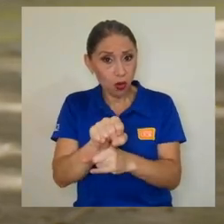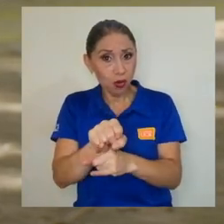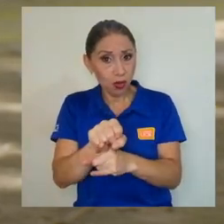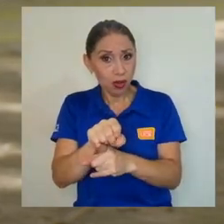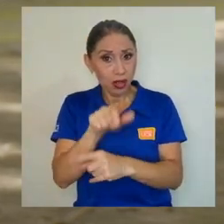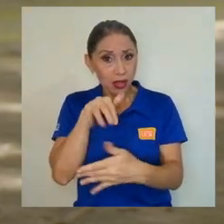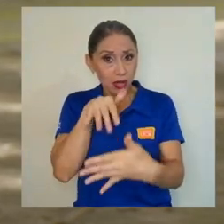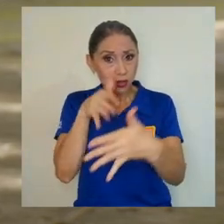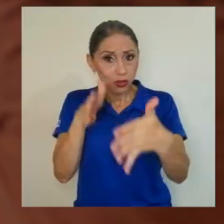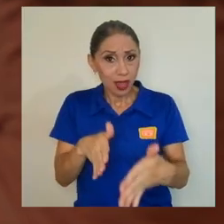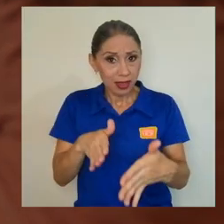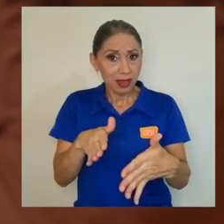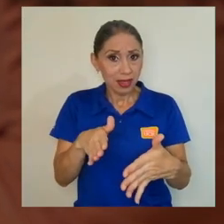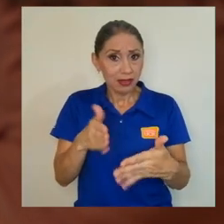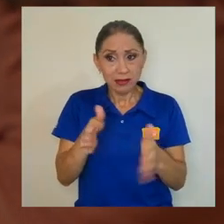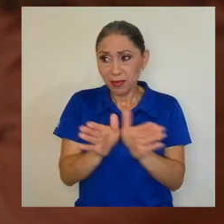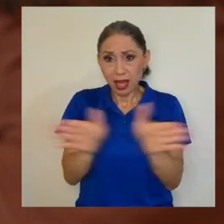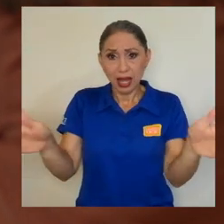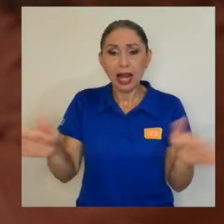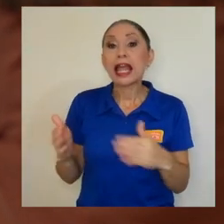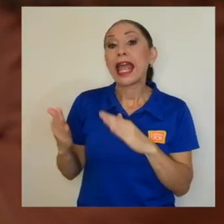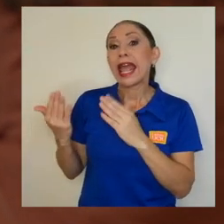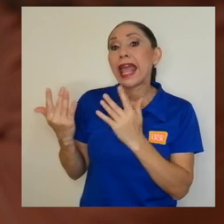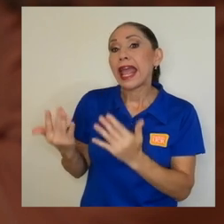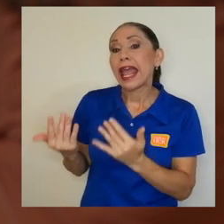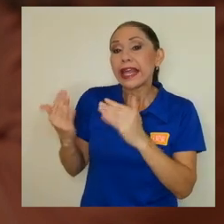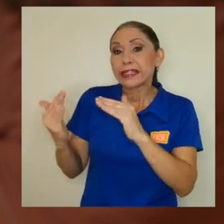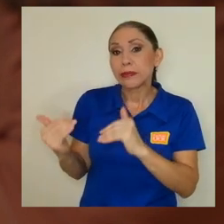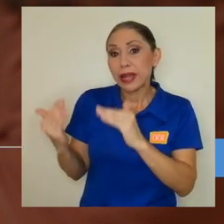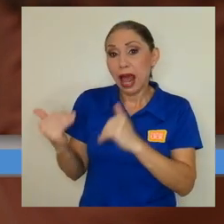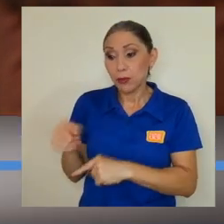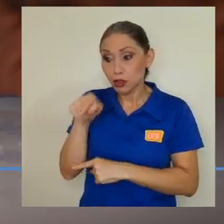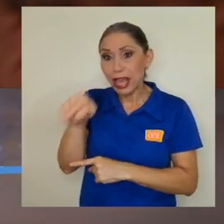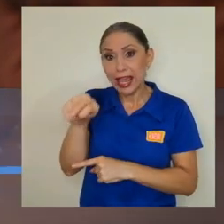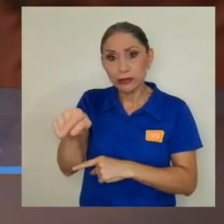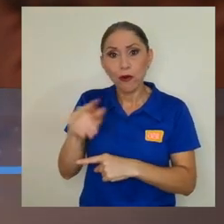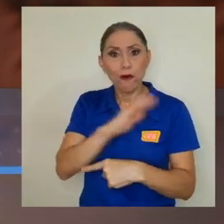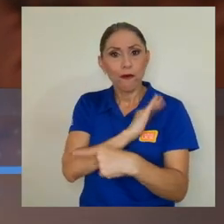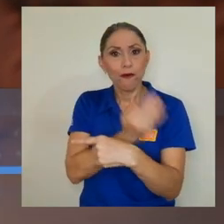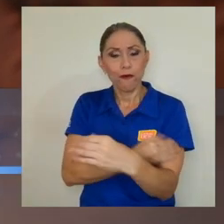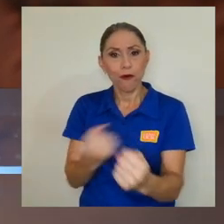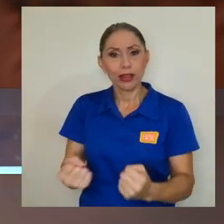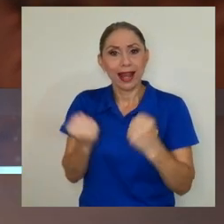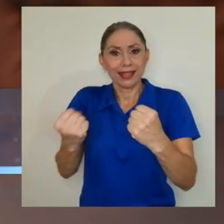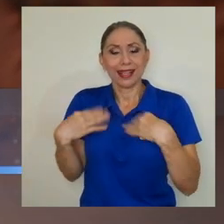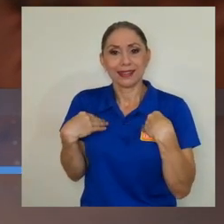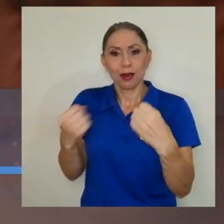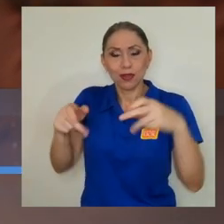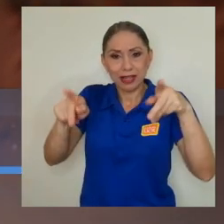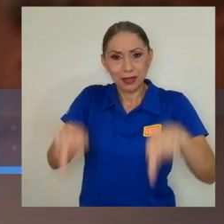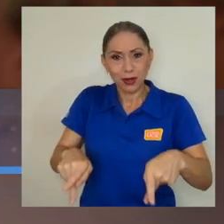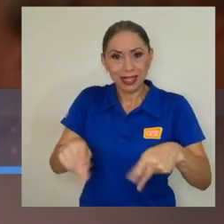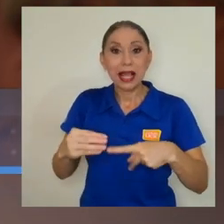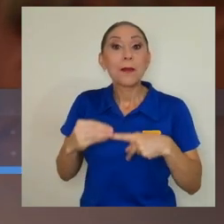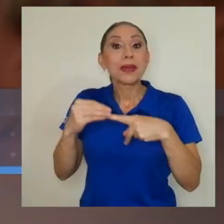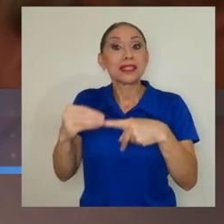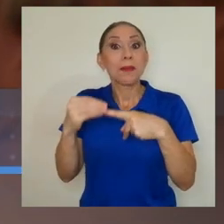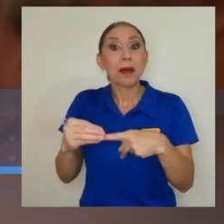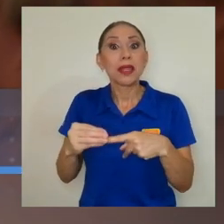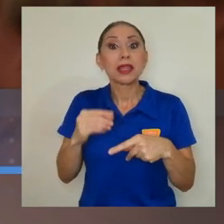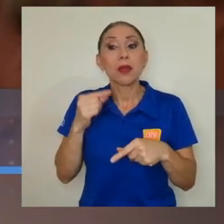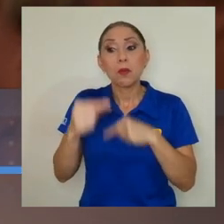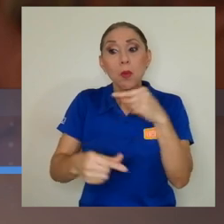ha encontrado en los estudiantes y en la población? Esperemos que sea un mecanismo que fortalezca la salud de las personas y principalmente a través de la